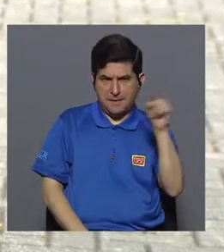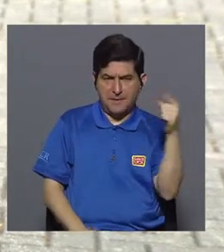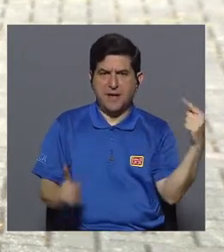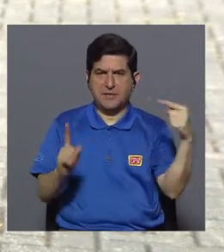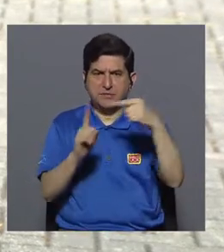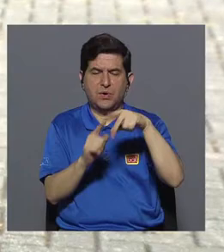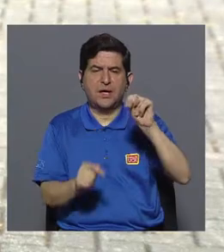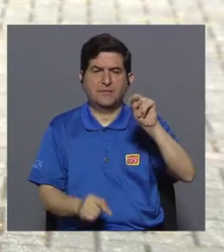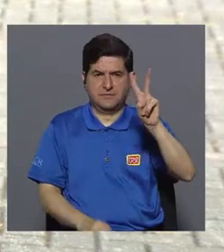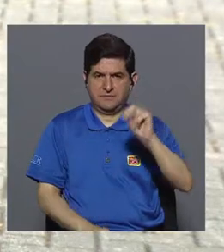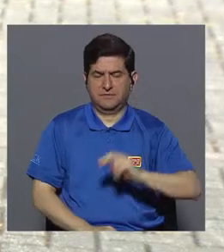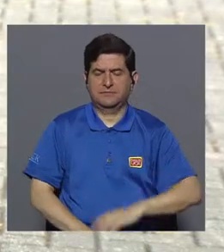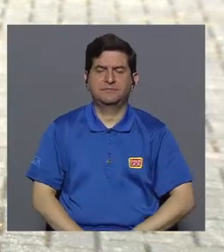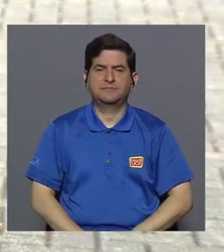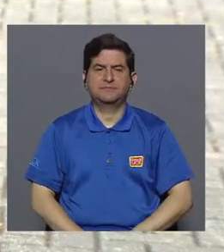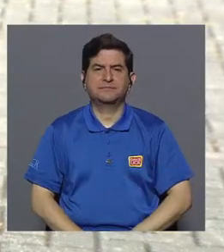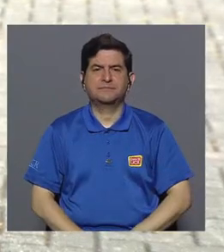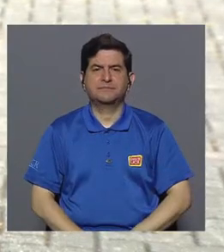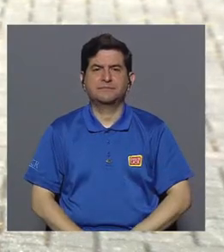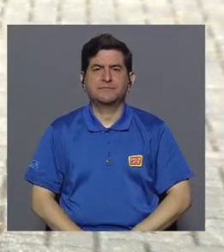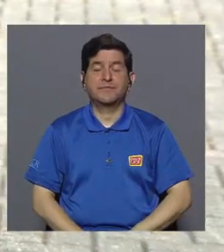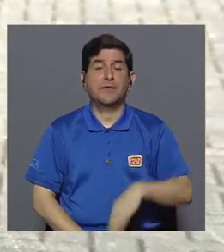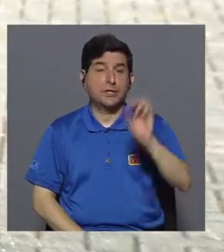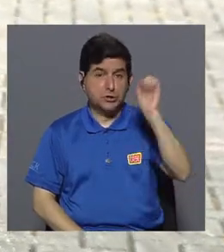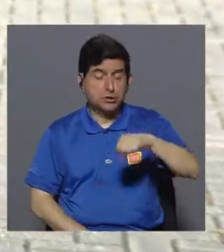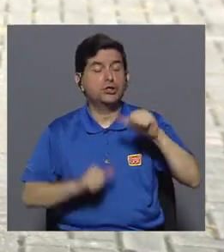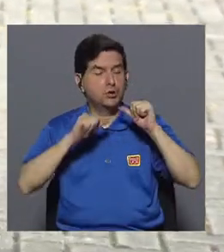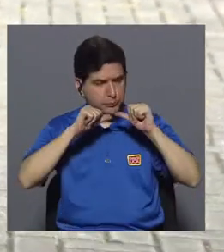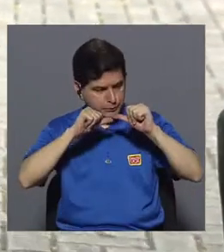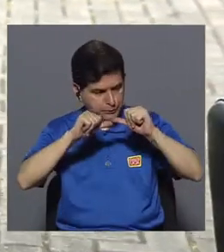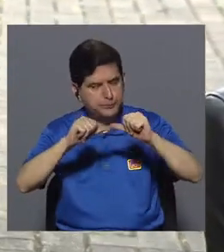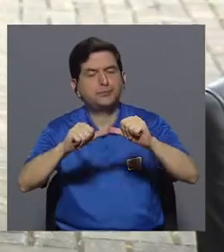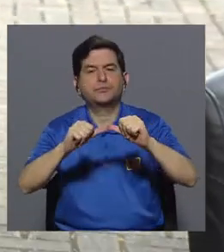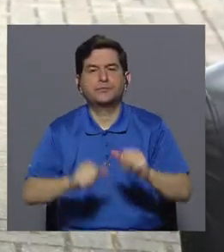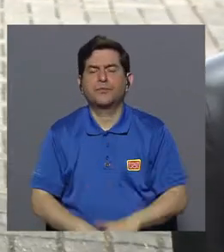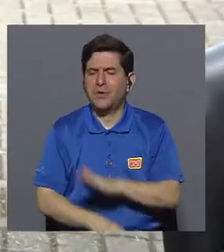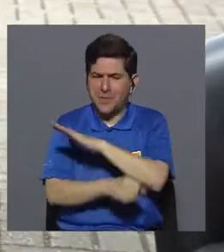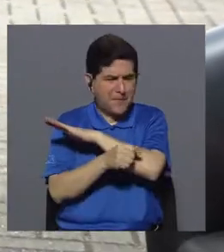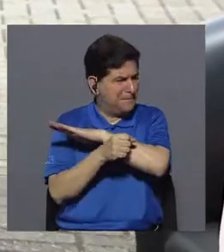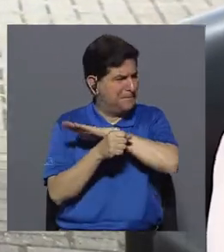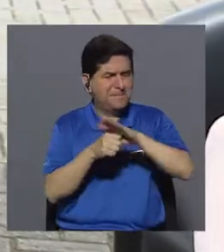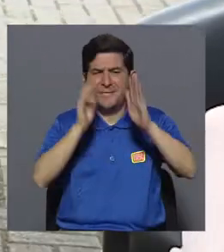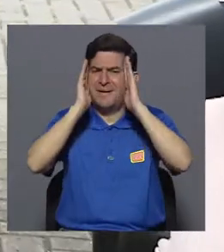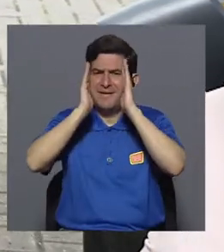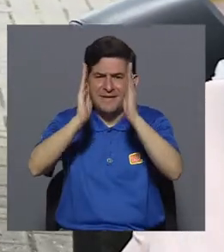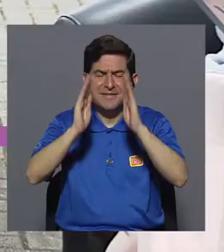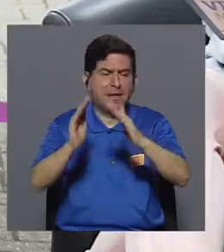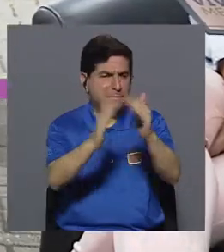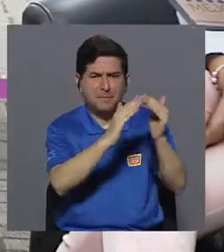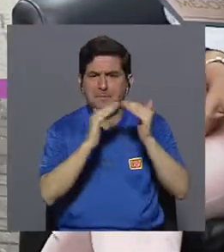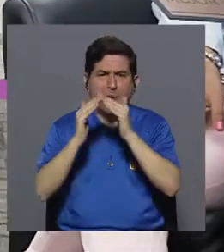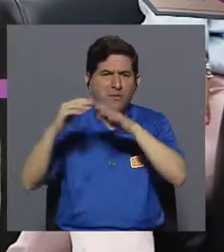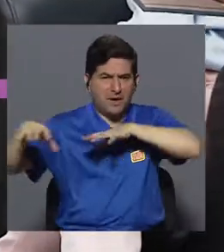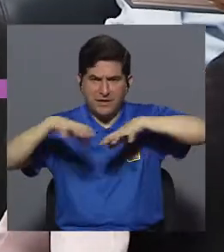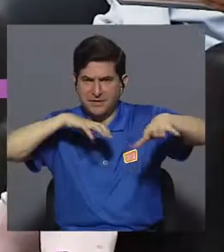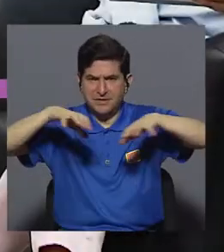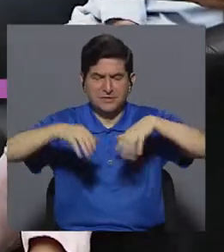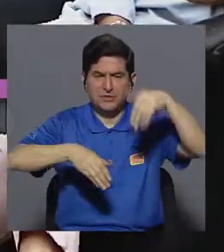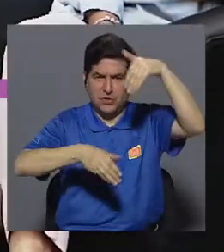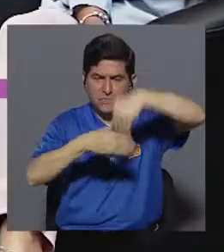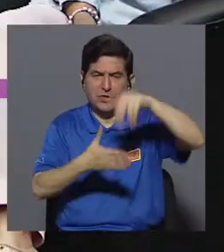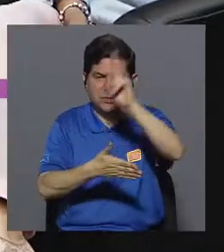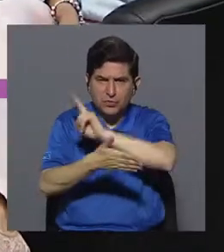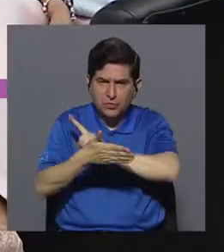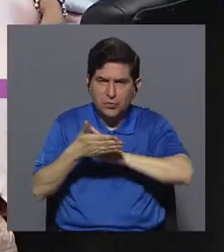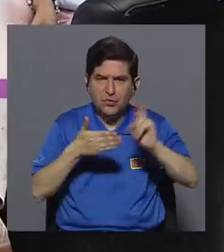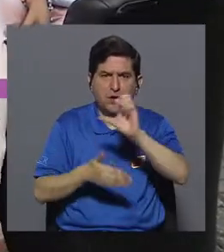de marzo hasta noviembre, ¿verdad? Y sí de forma continua están totalmente dirigidas para población activa